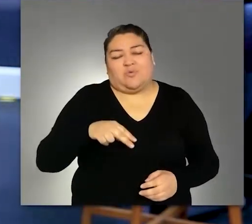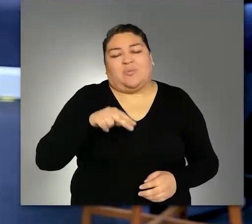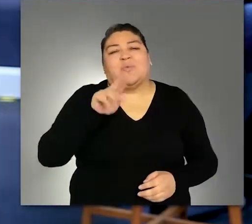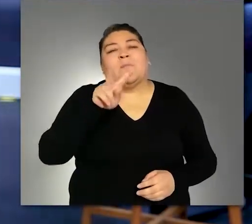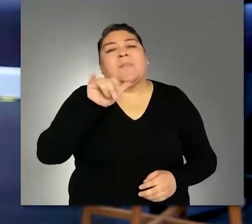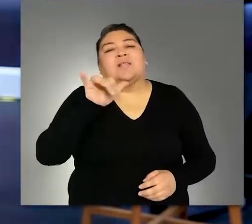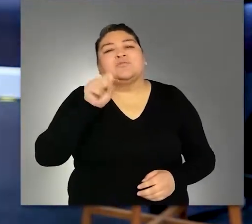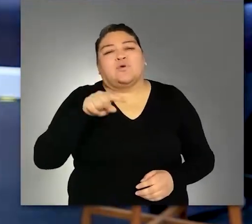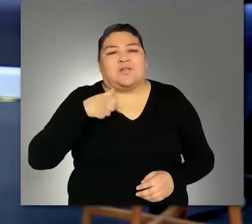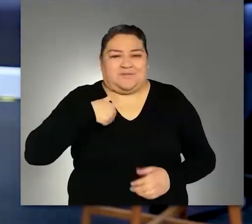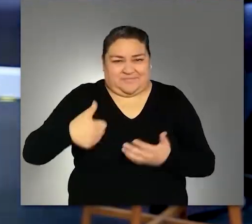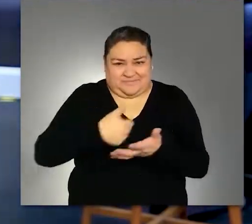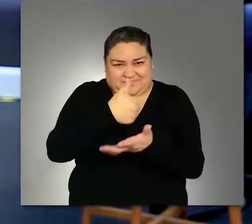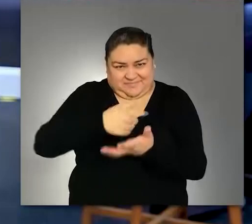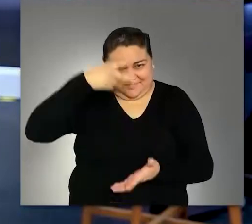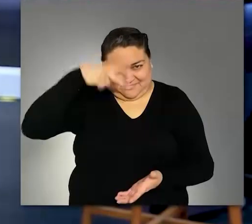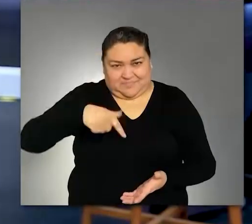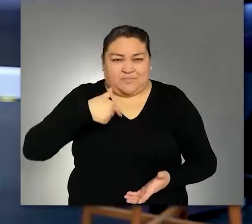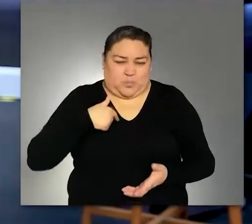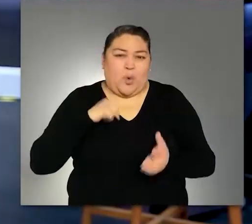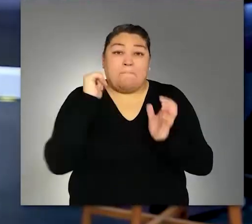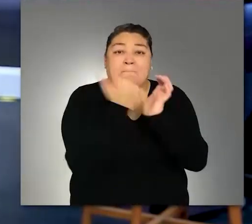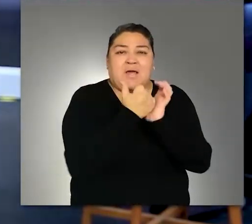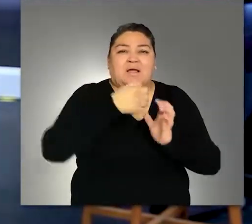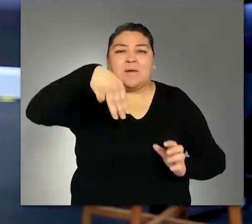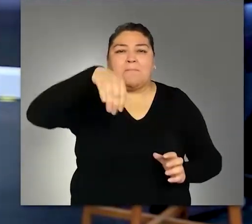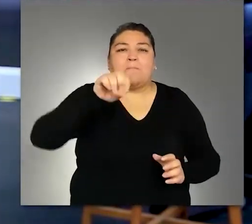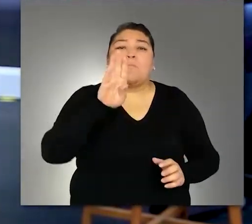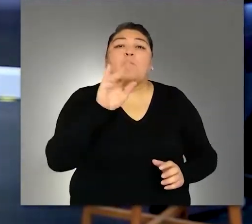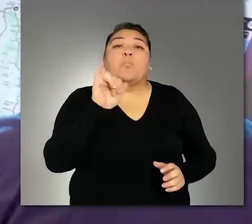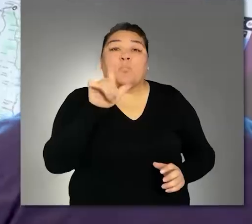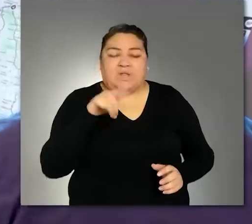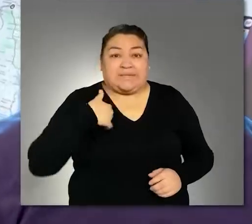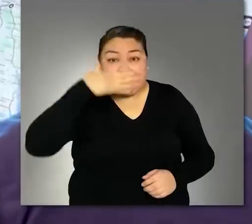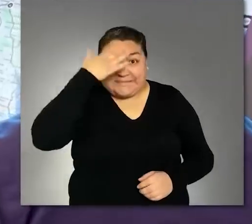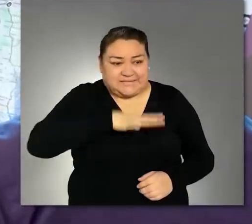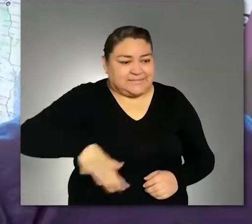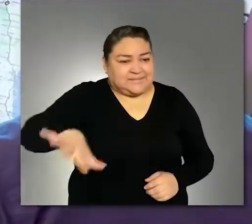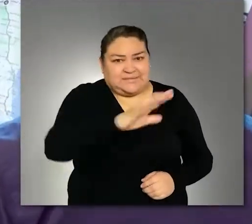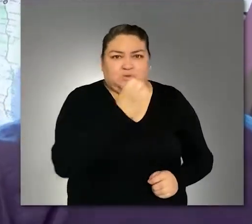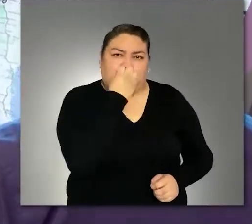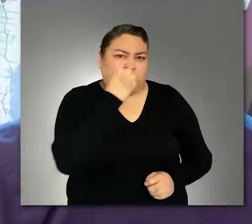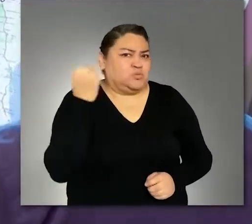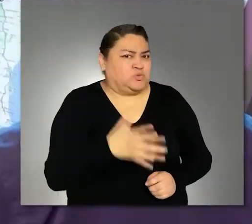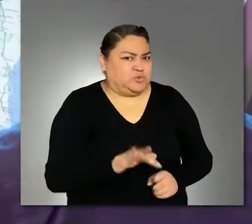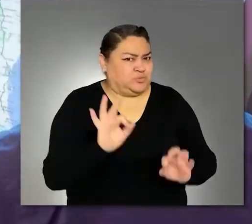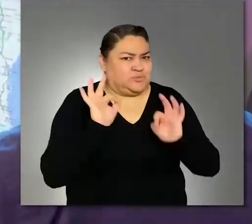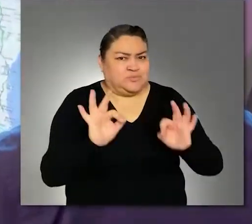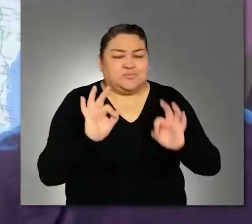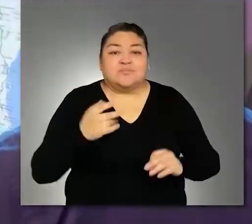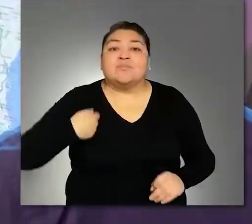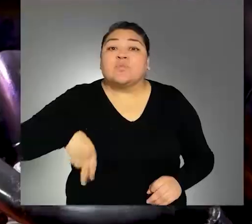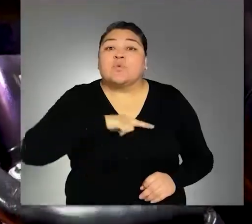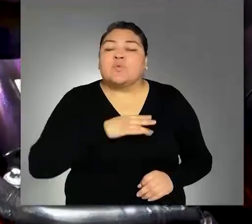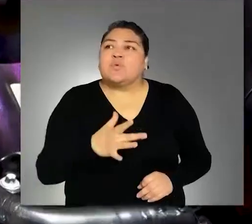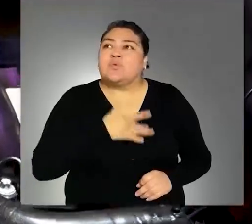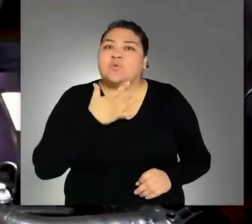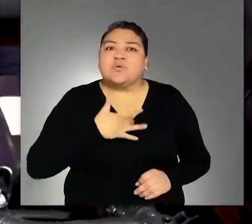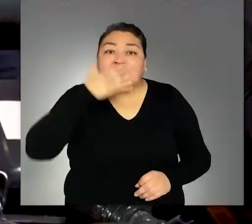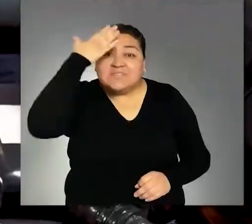Valenzuela, vengo de la ciudad de México y estamos aquí con Móvil. La verdad, el evento ha estado muy padre y